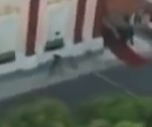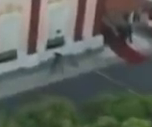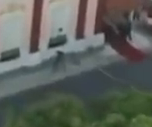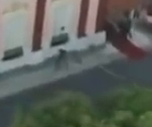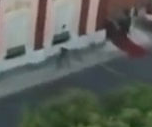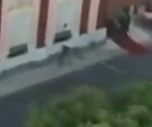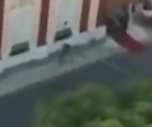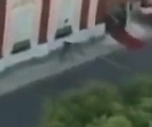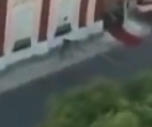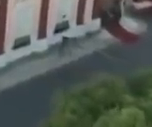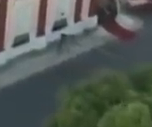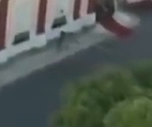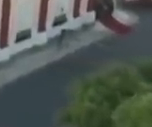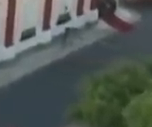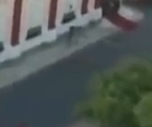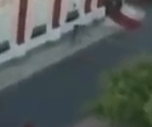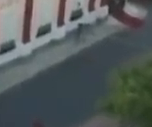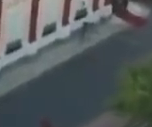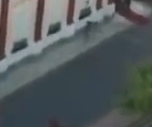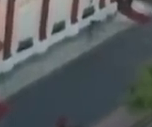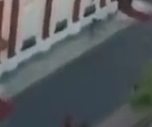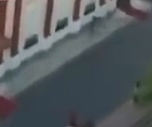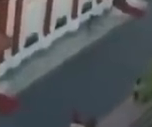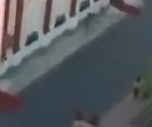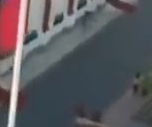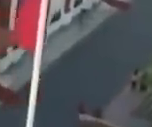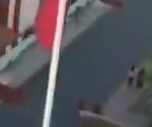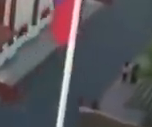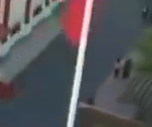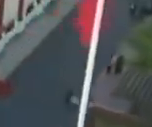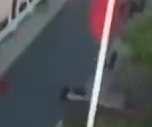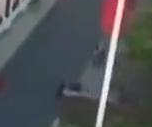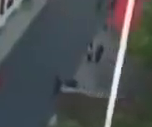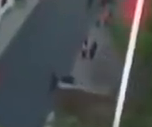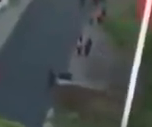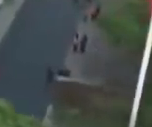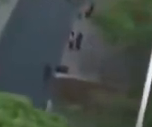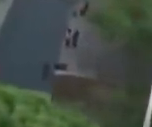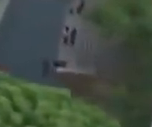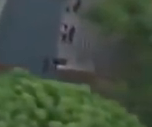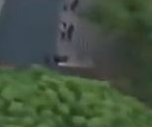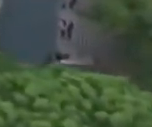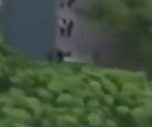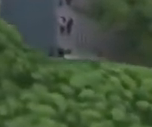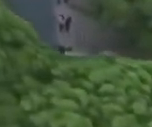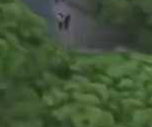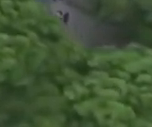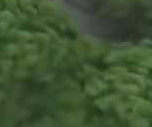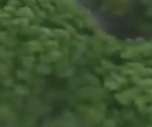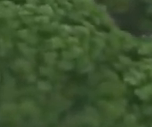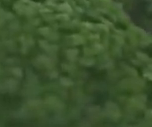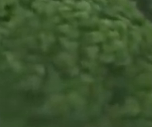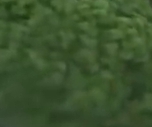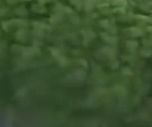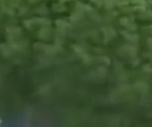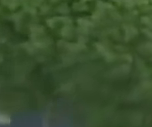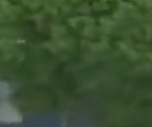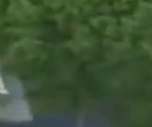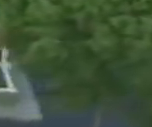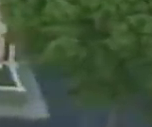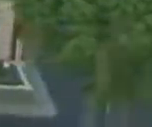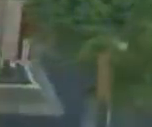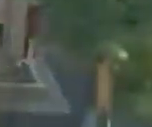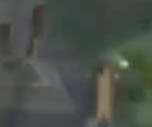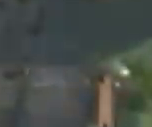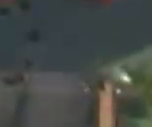Transmitimos desde el Salón Ayacucho en el Palacio de Miraflores con la vigencia de la gesta independentista y emancipadora liderada por